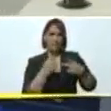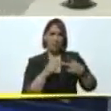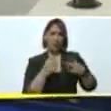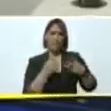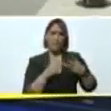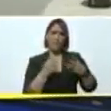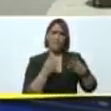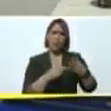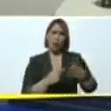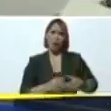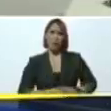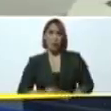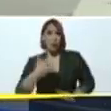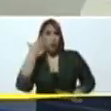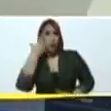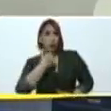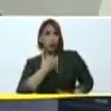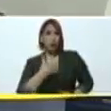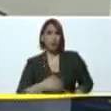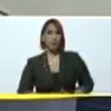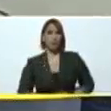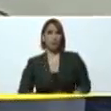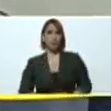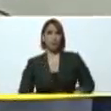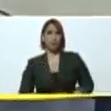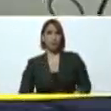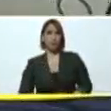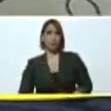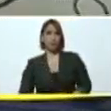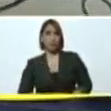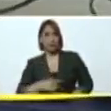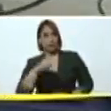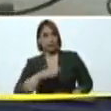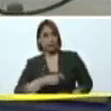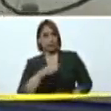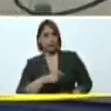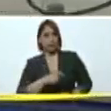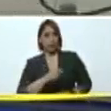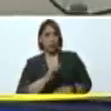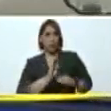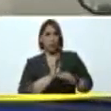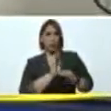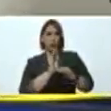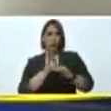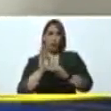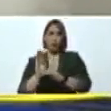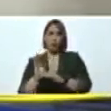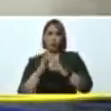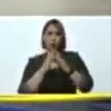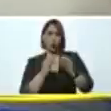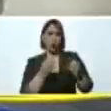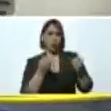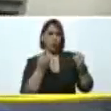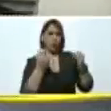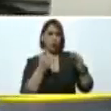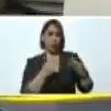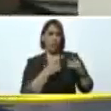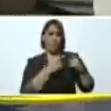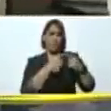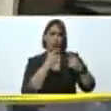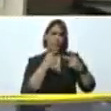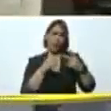de congeladores que son los que se requieren para mantener toda la cantidad de reactivos,